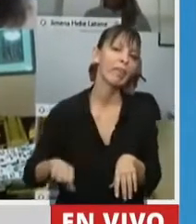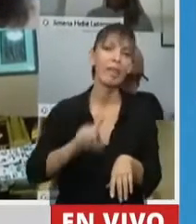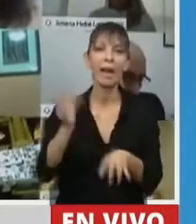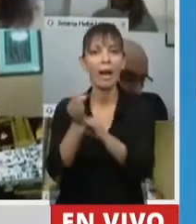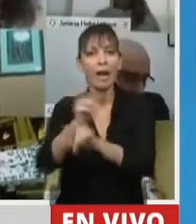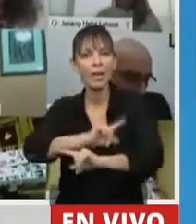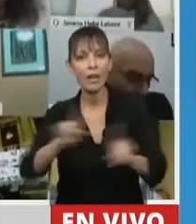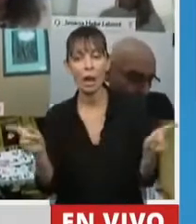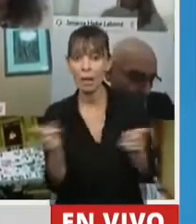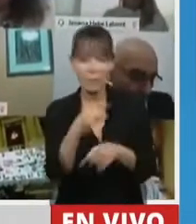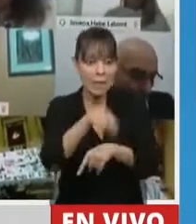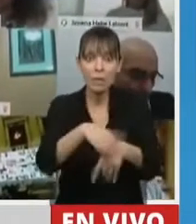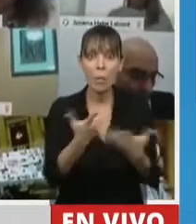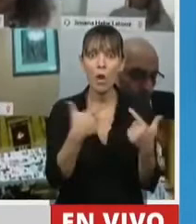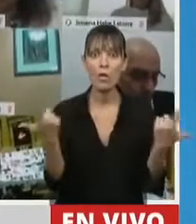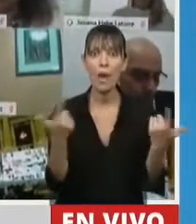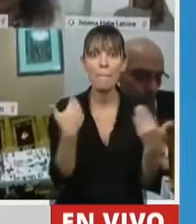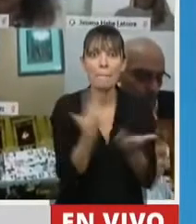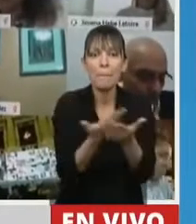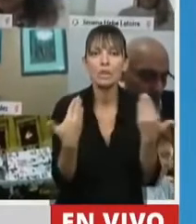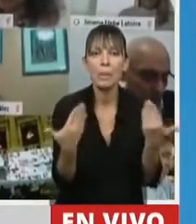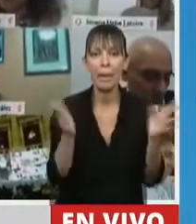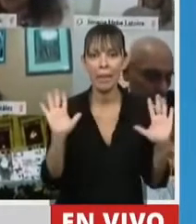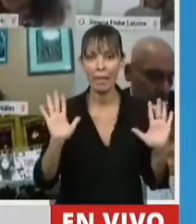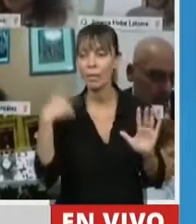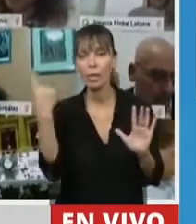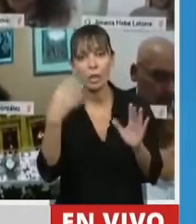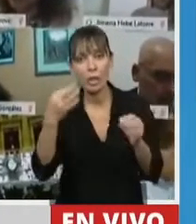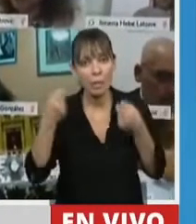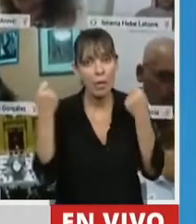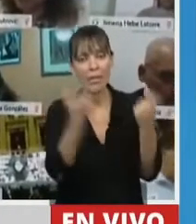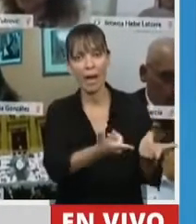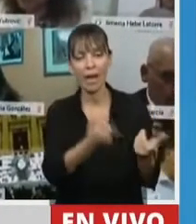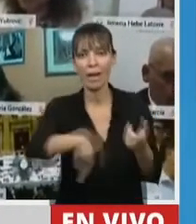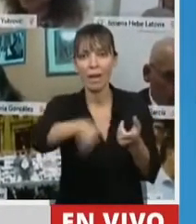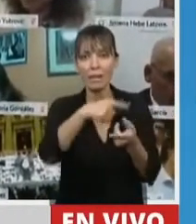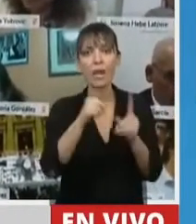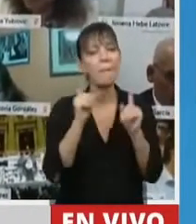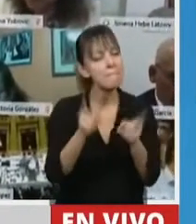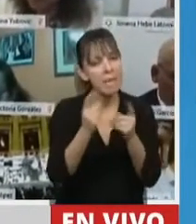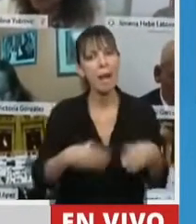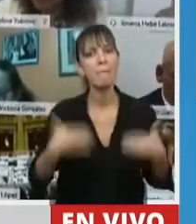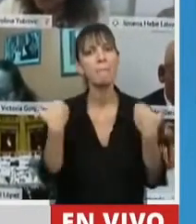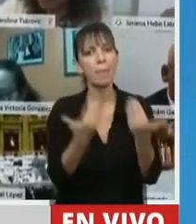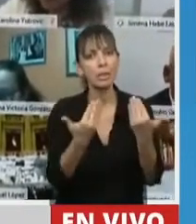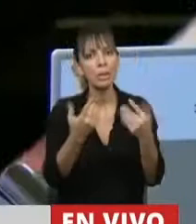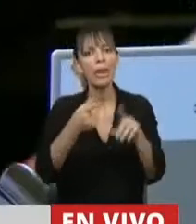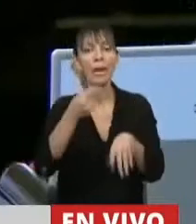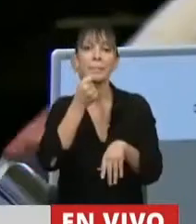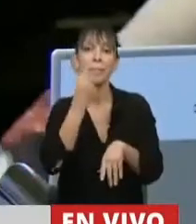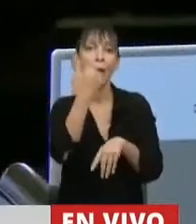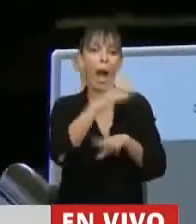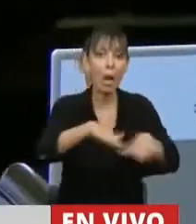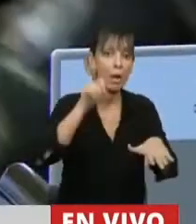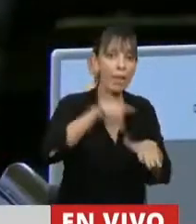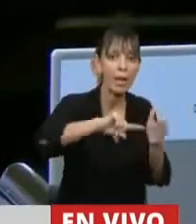los pibes sin oportunidades. Y nosotros tenemos que estar acá para brindarles las mismas oportunidades a que vive en la capital